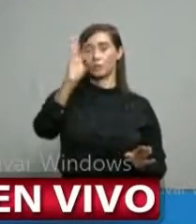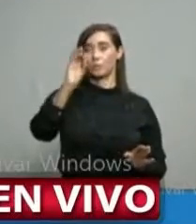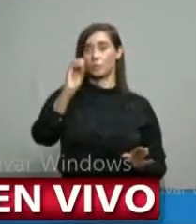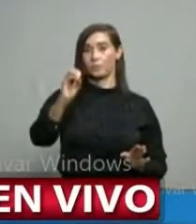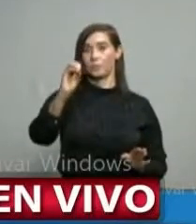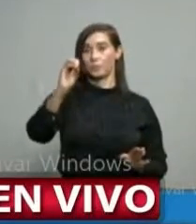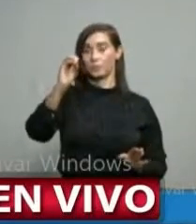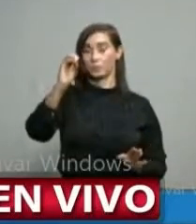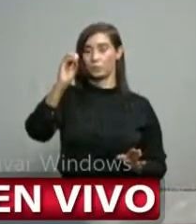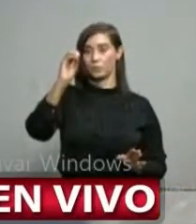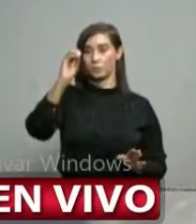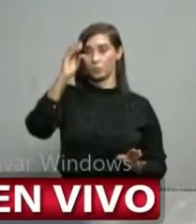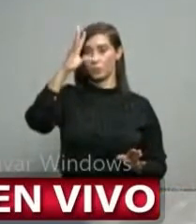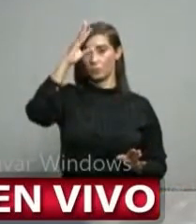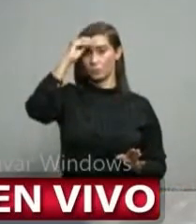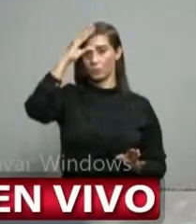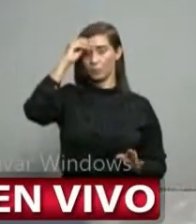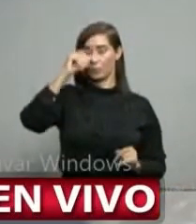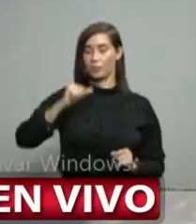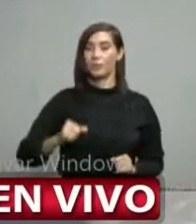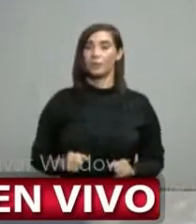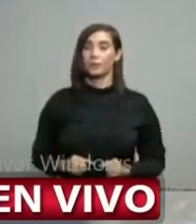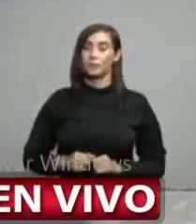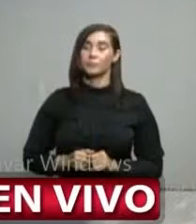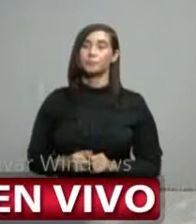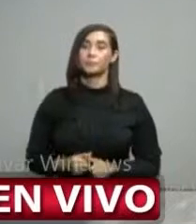masculino.